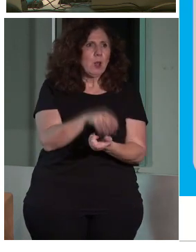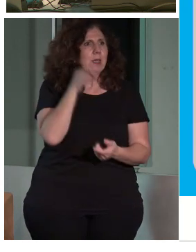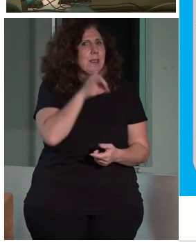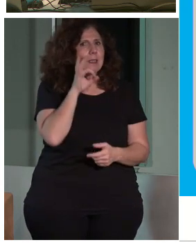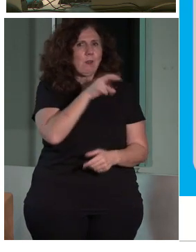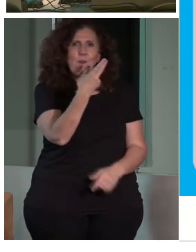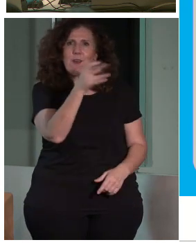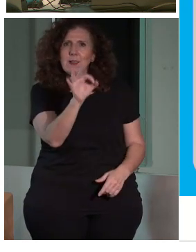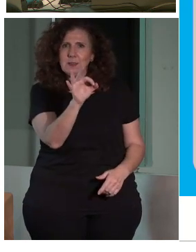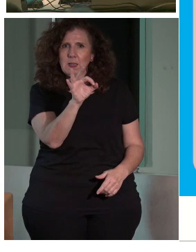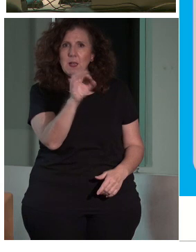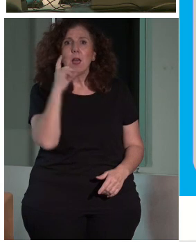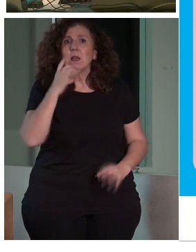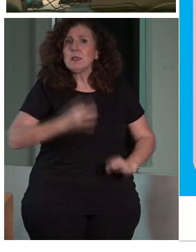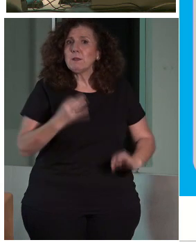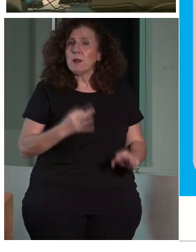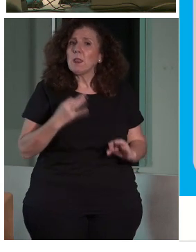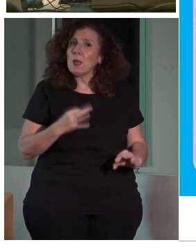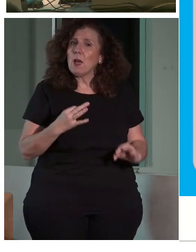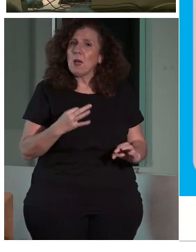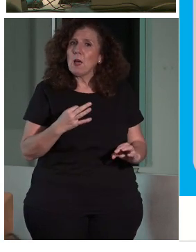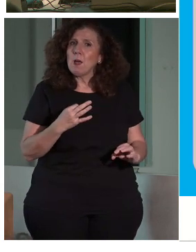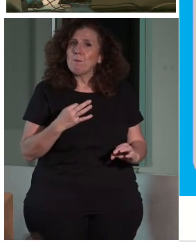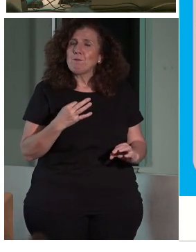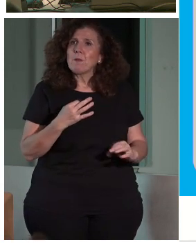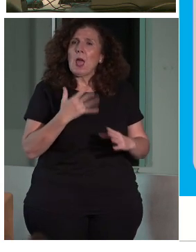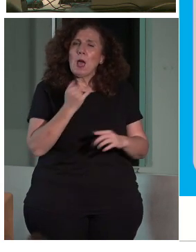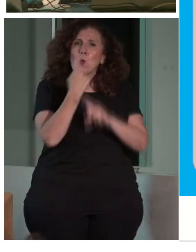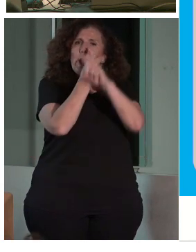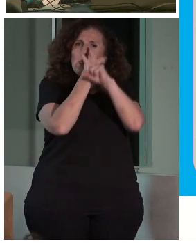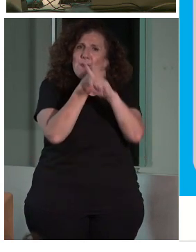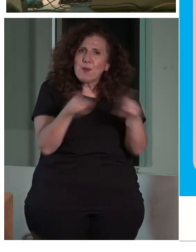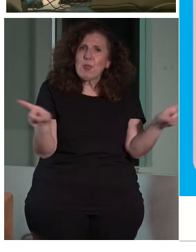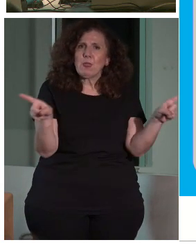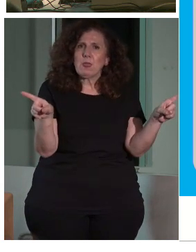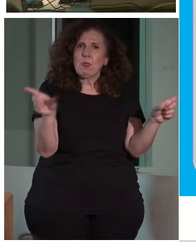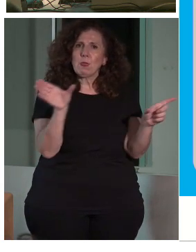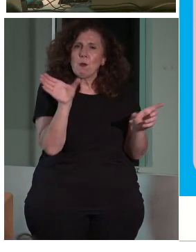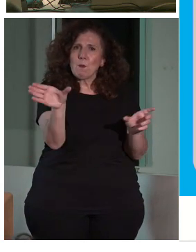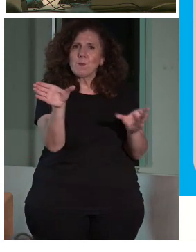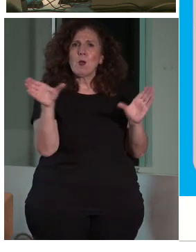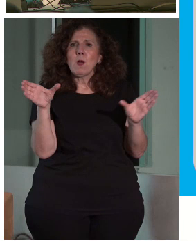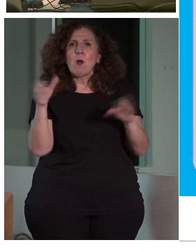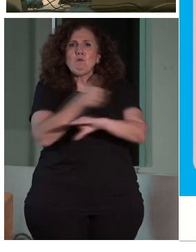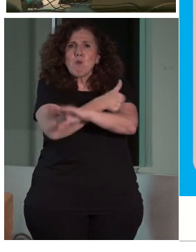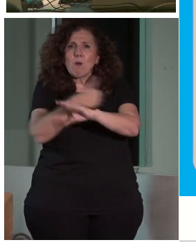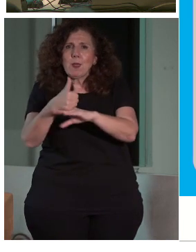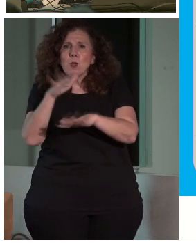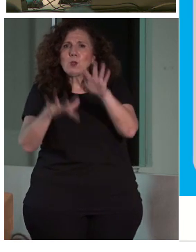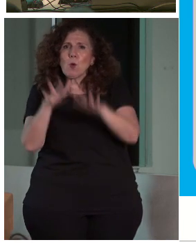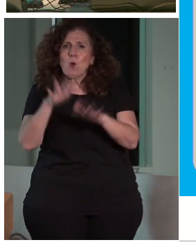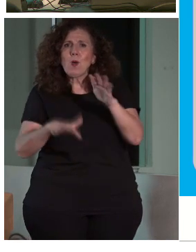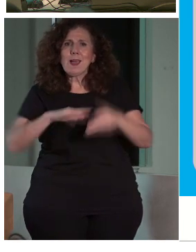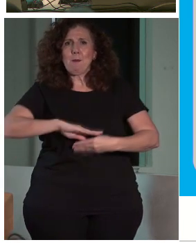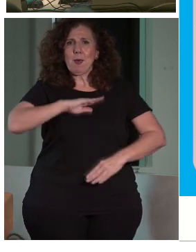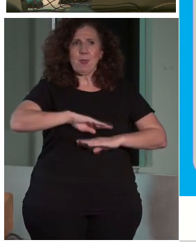decían antes, es verdad que hemos hecho una diferenciación entre la población según las capacidades. Ahora,